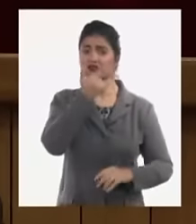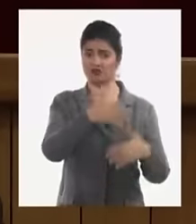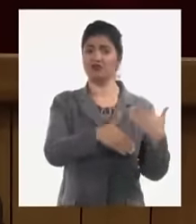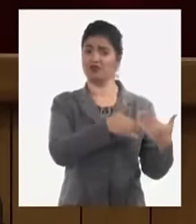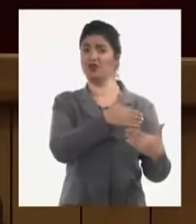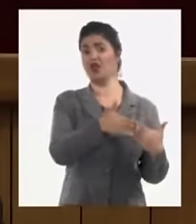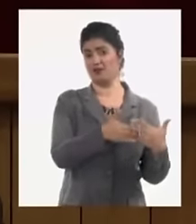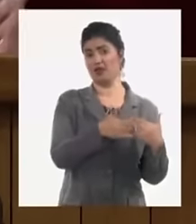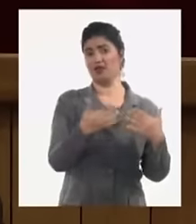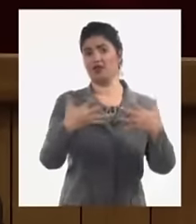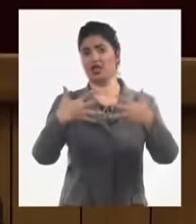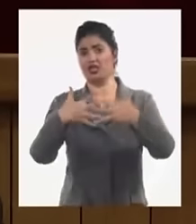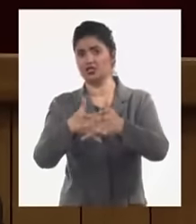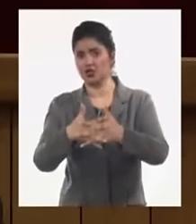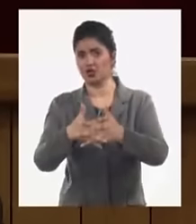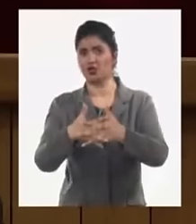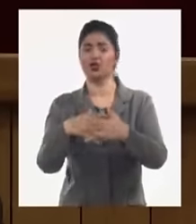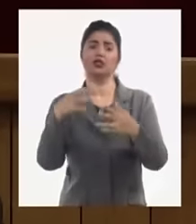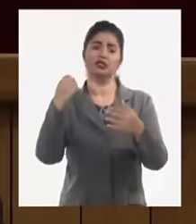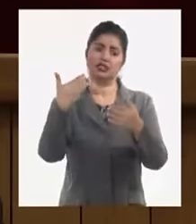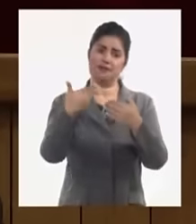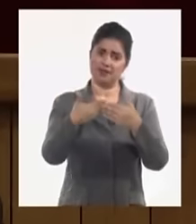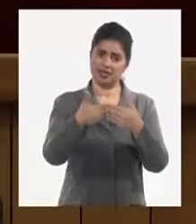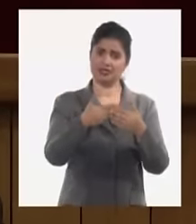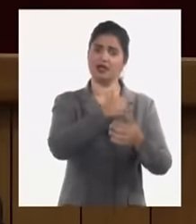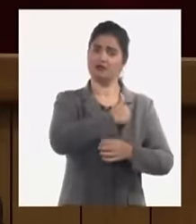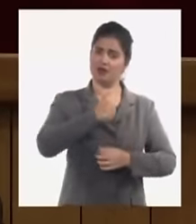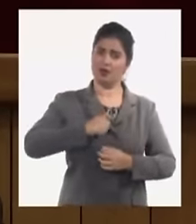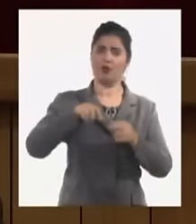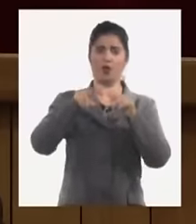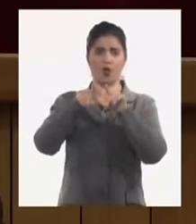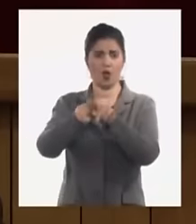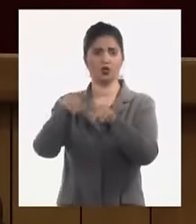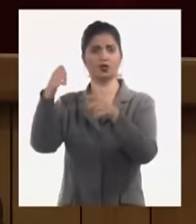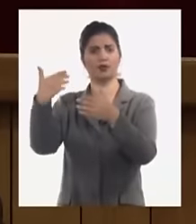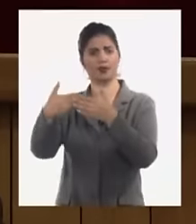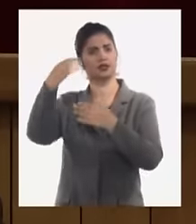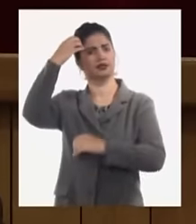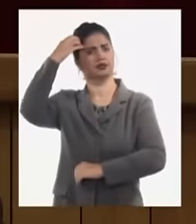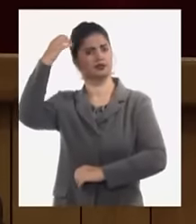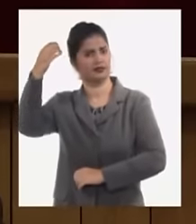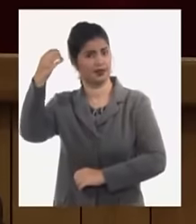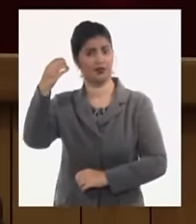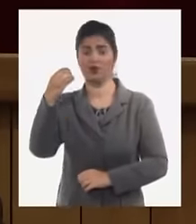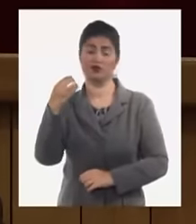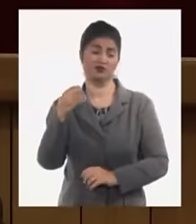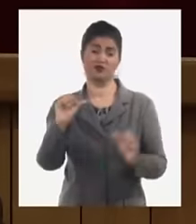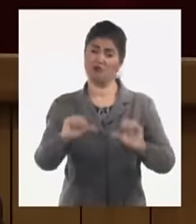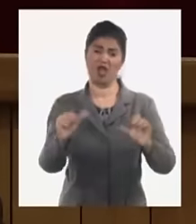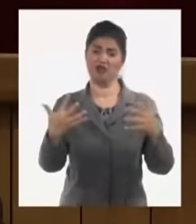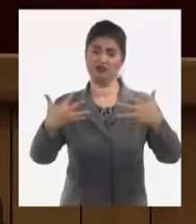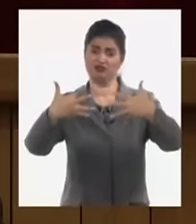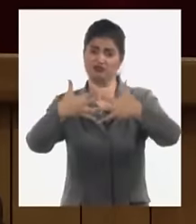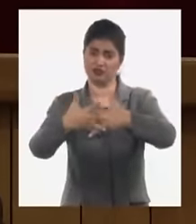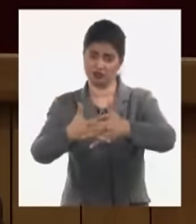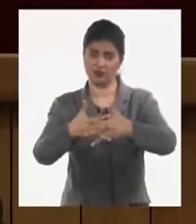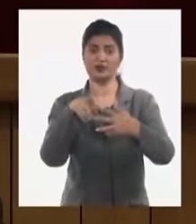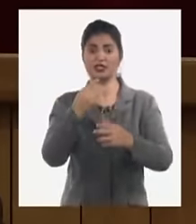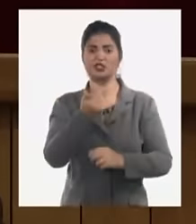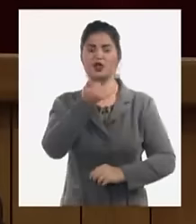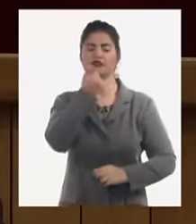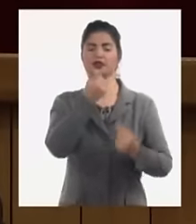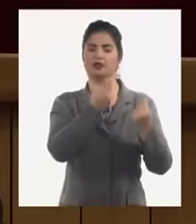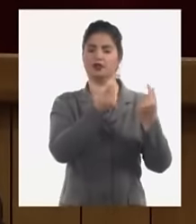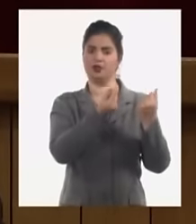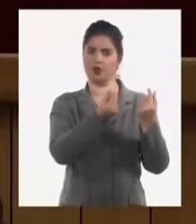entre la MIPIMES y la empresa estatal con gran perjuicio a la economía a los